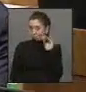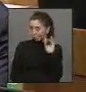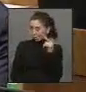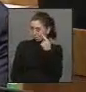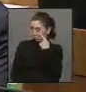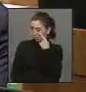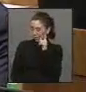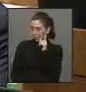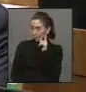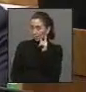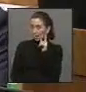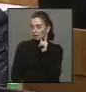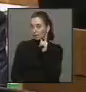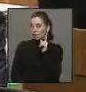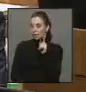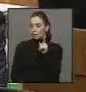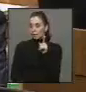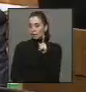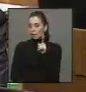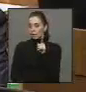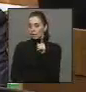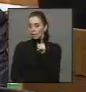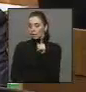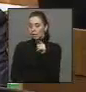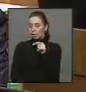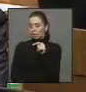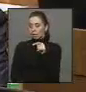qué? En ese sector estaban quienes querían